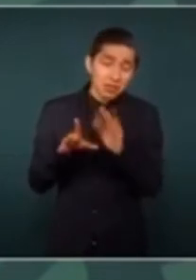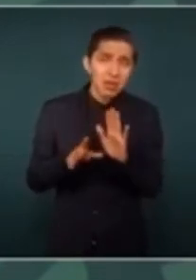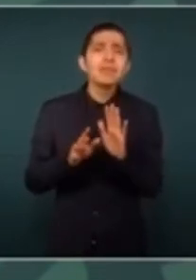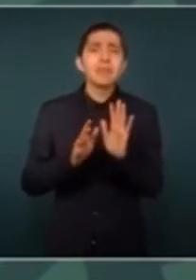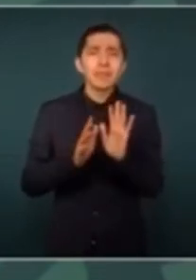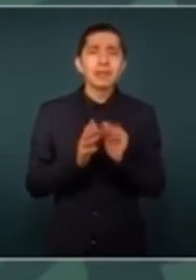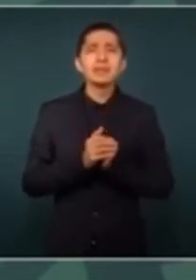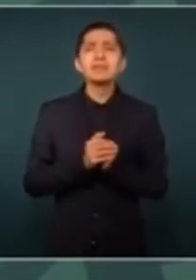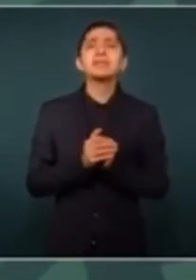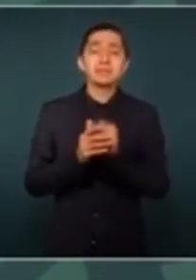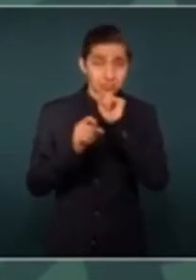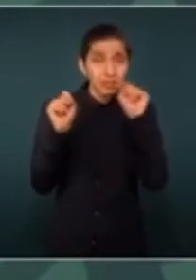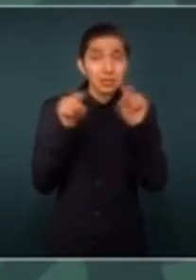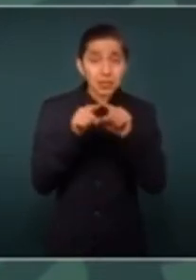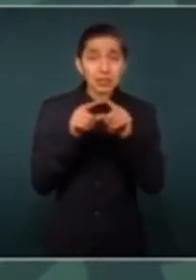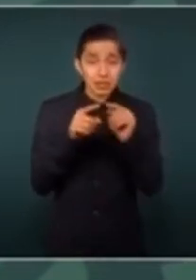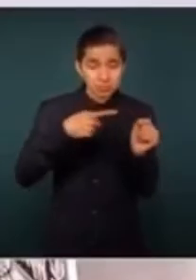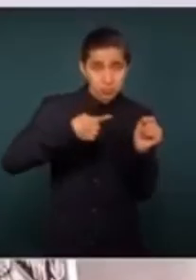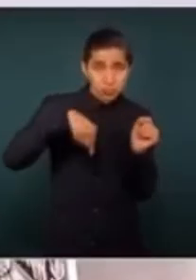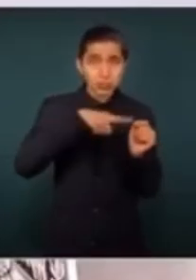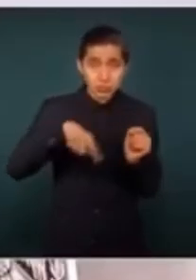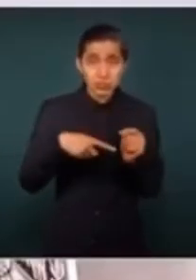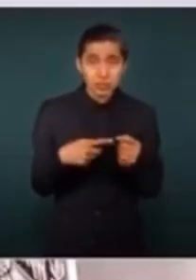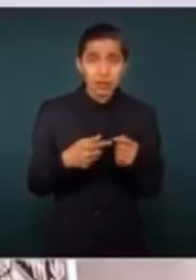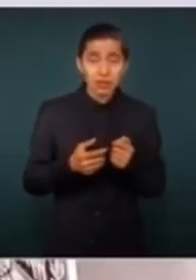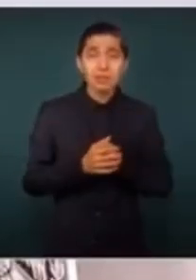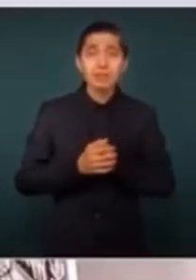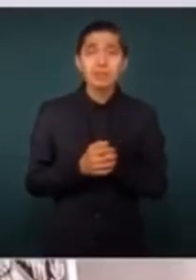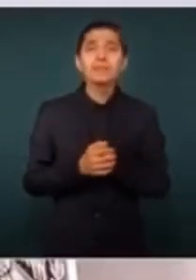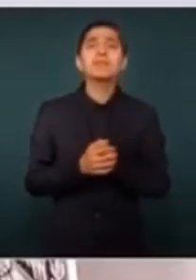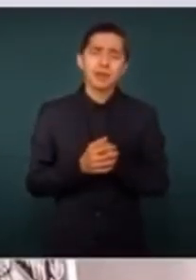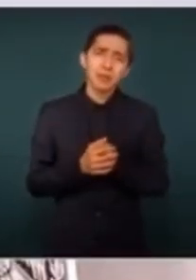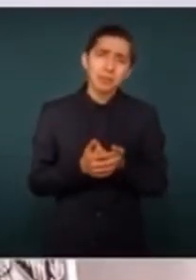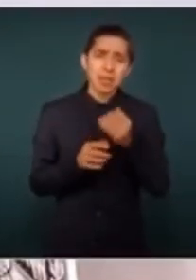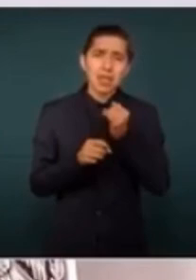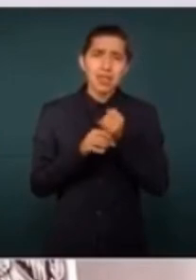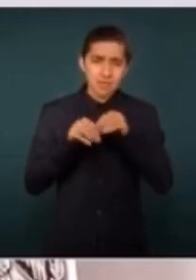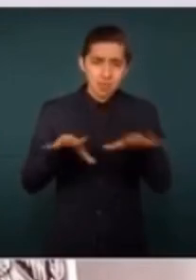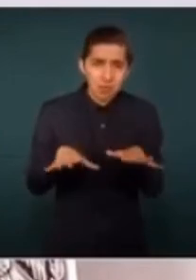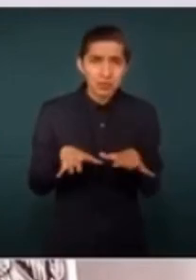tener también nosotros información.